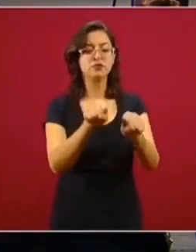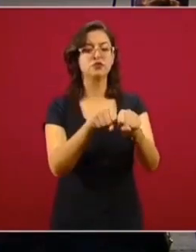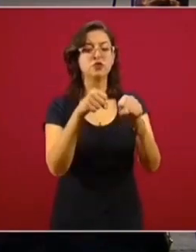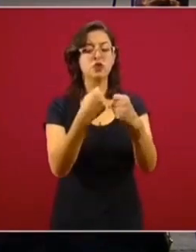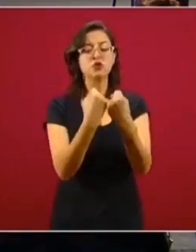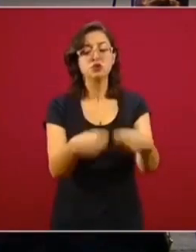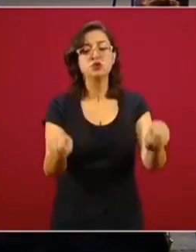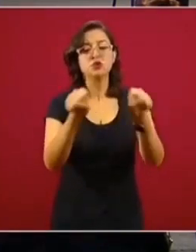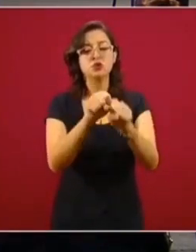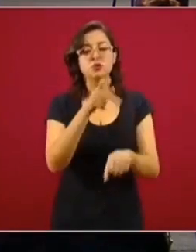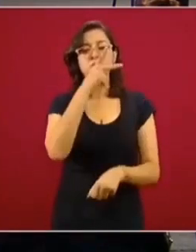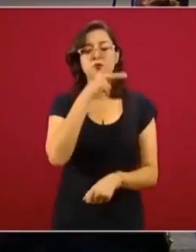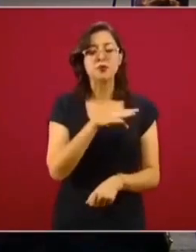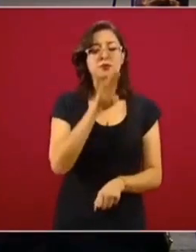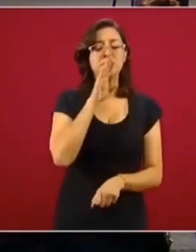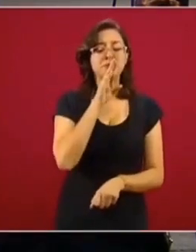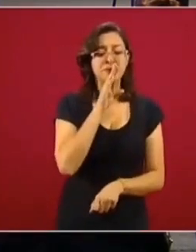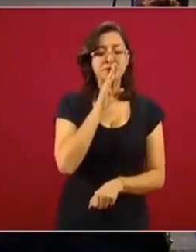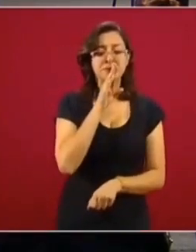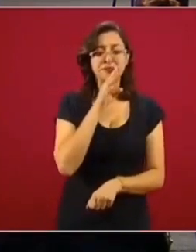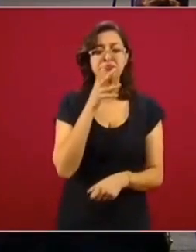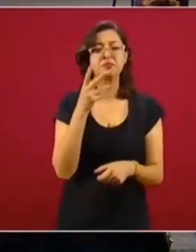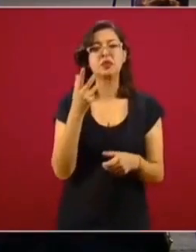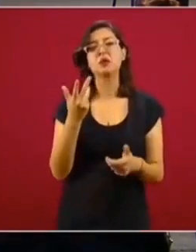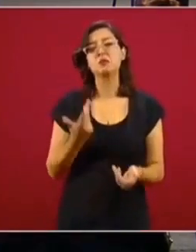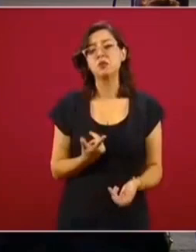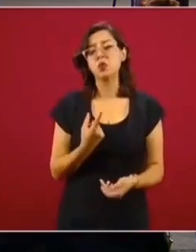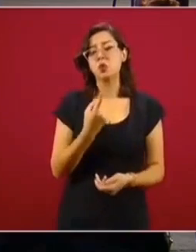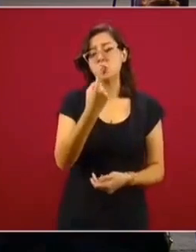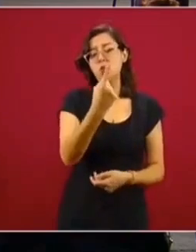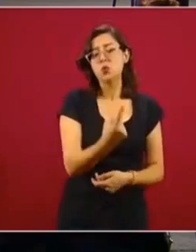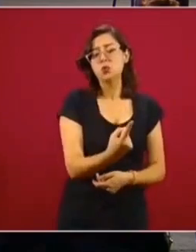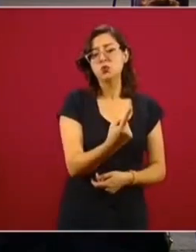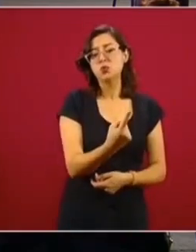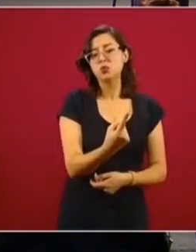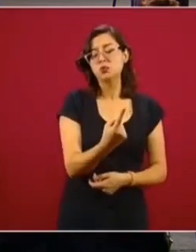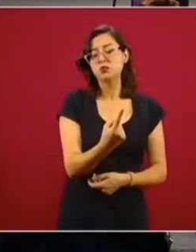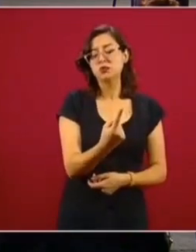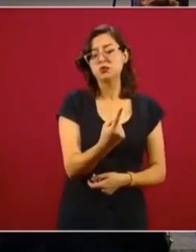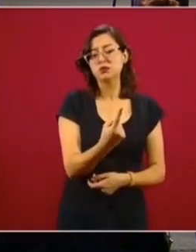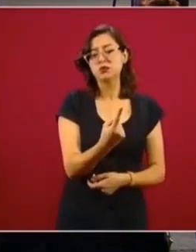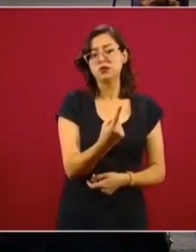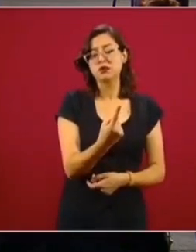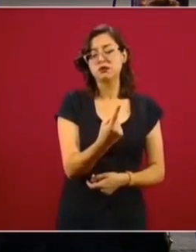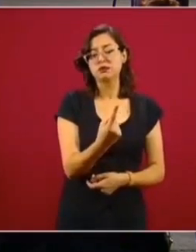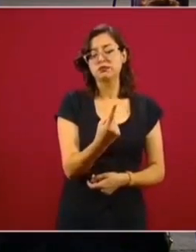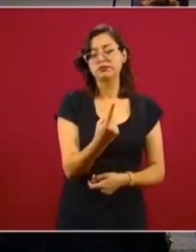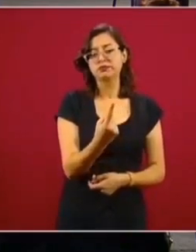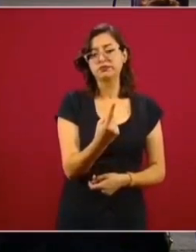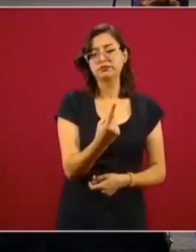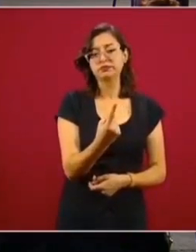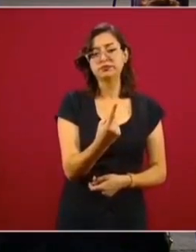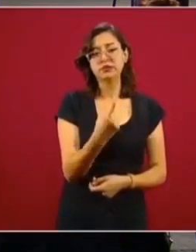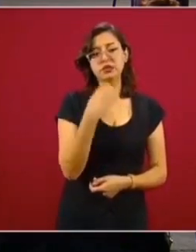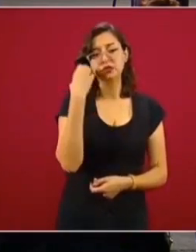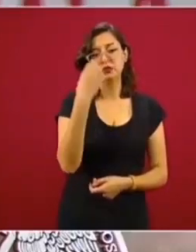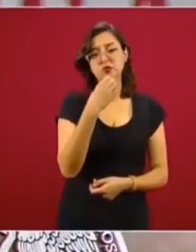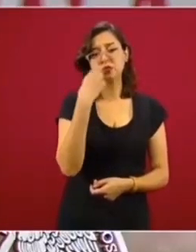si es una escuela de cinco a